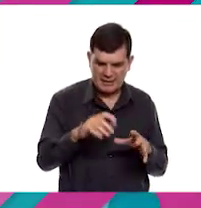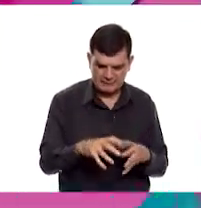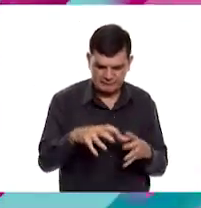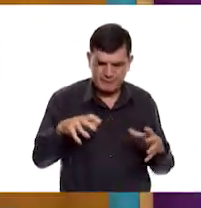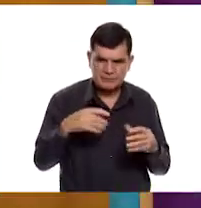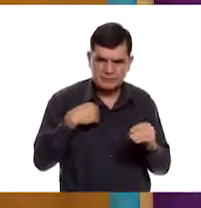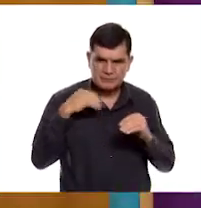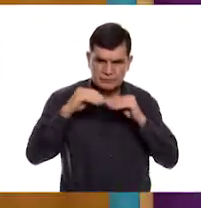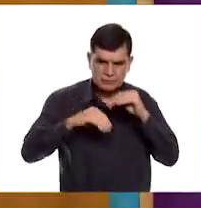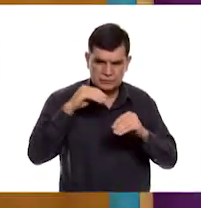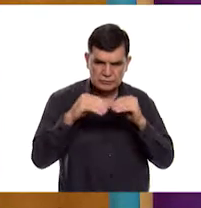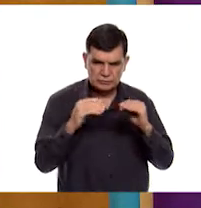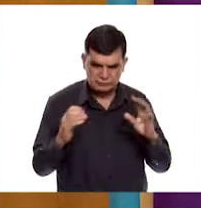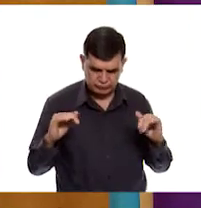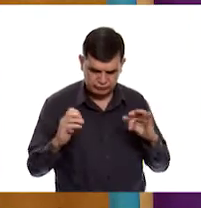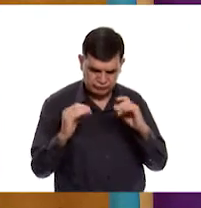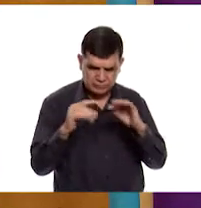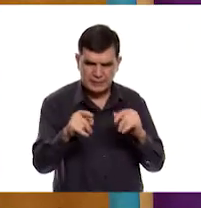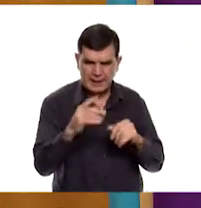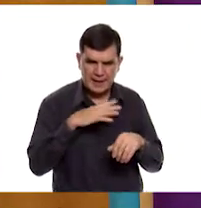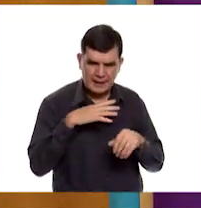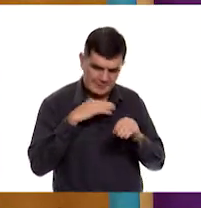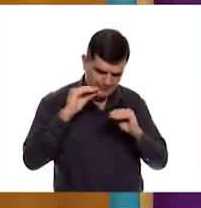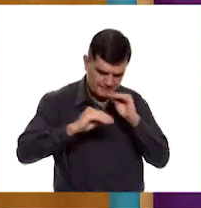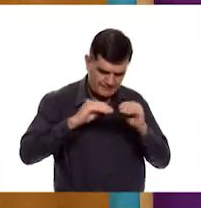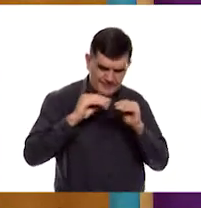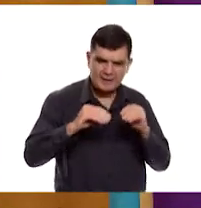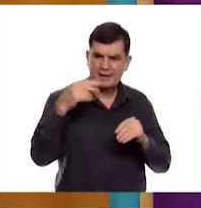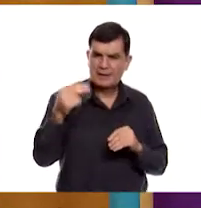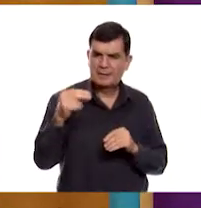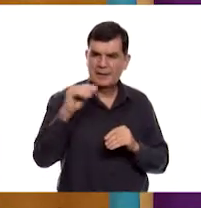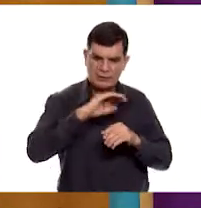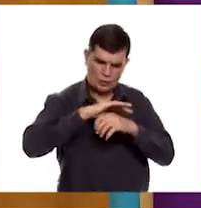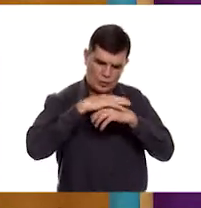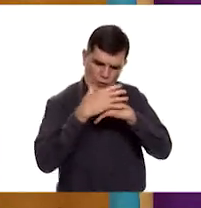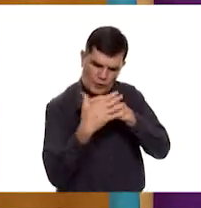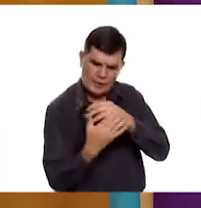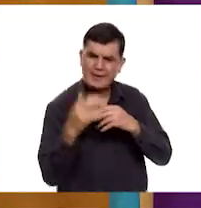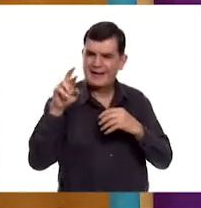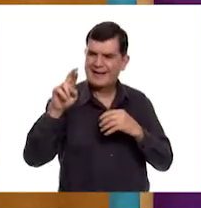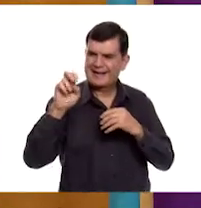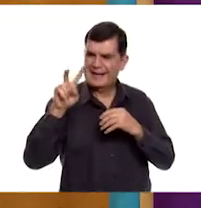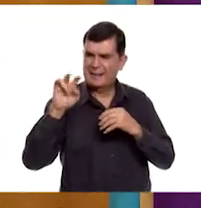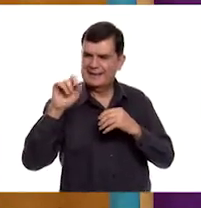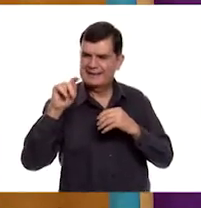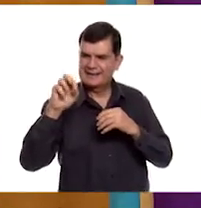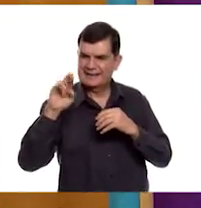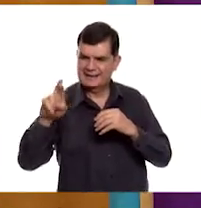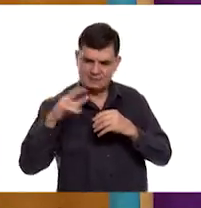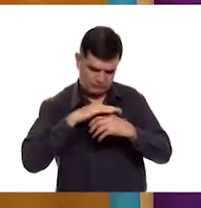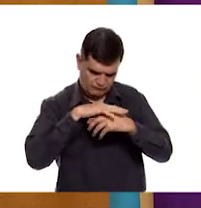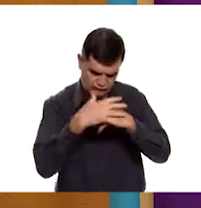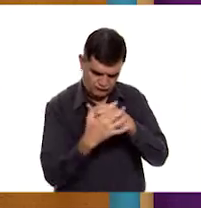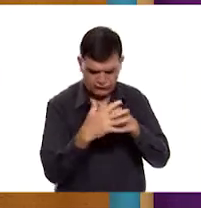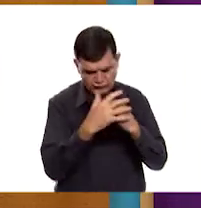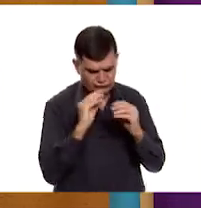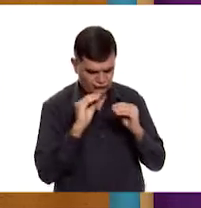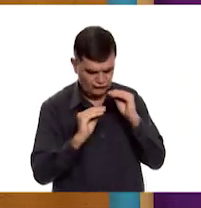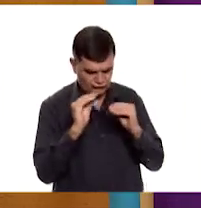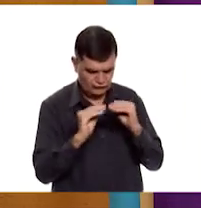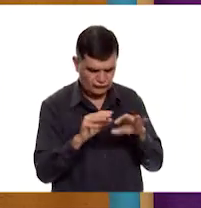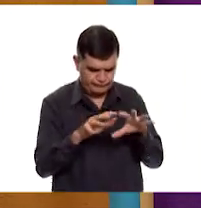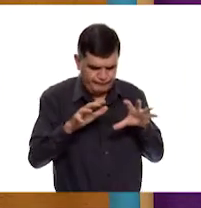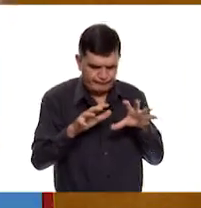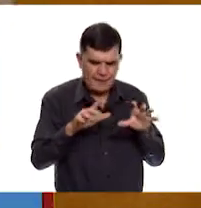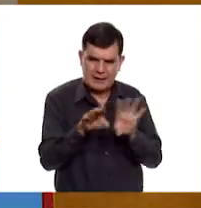revestimos, que aprendimos que así se llamaba esta técnica de cubrimiento para darle el acabado y pues fue como